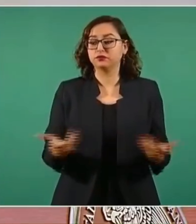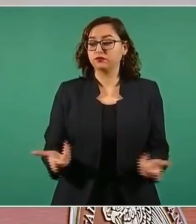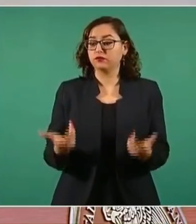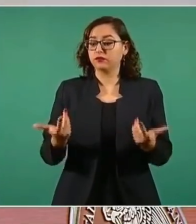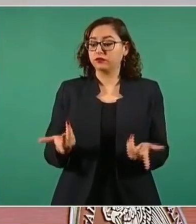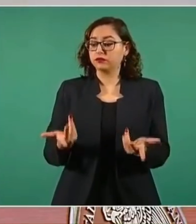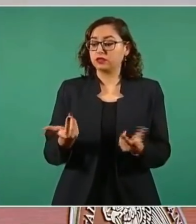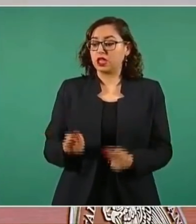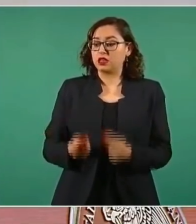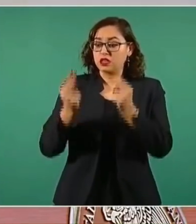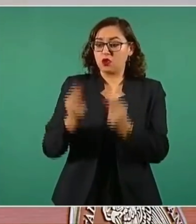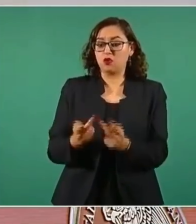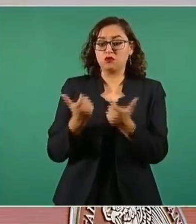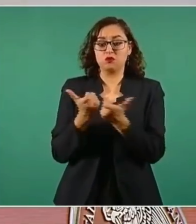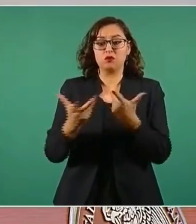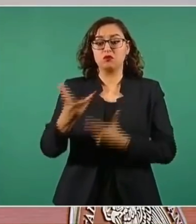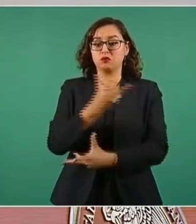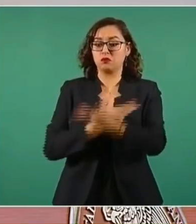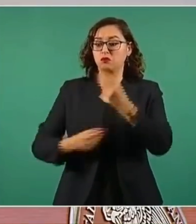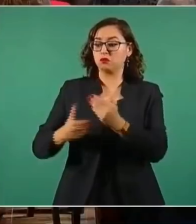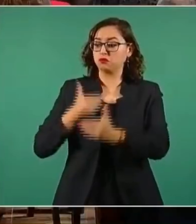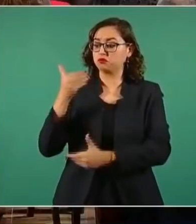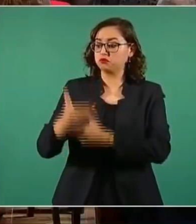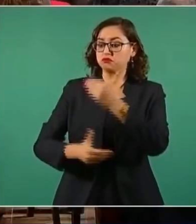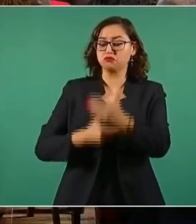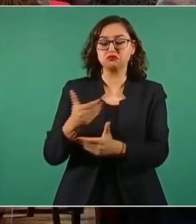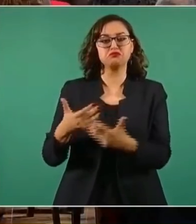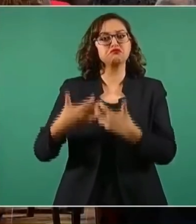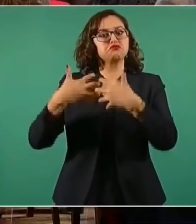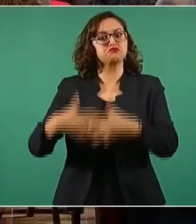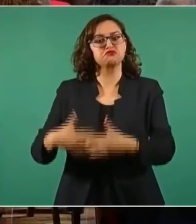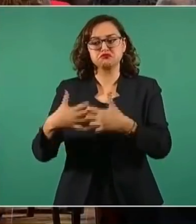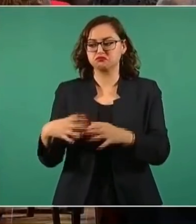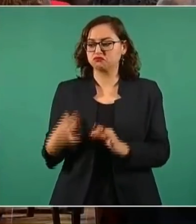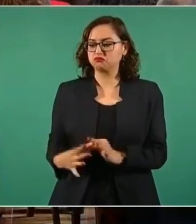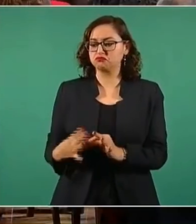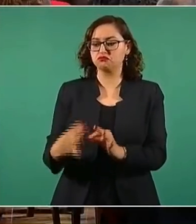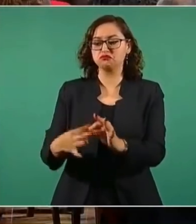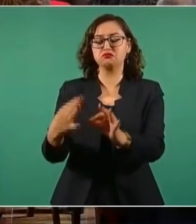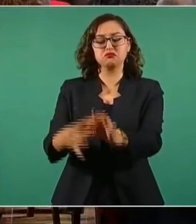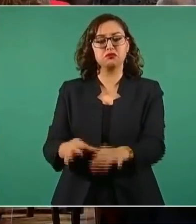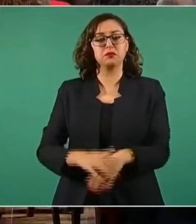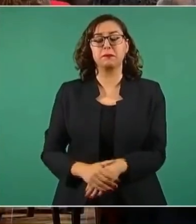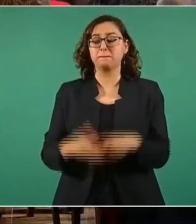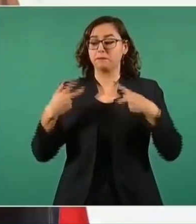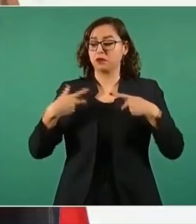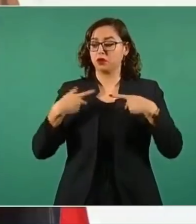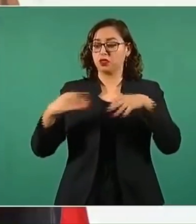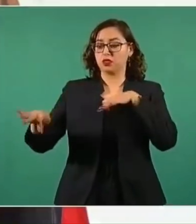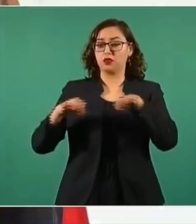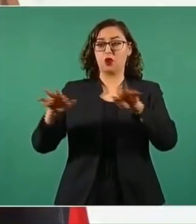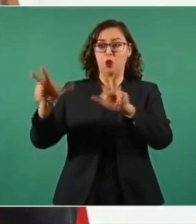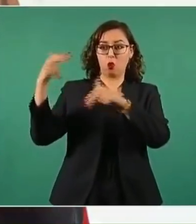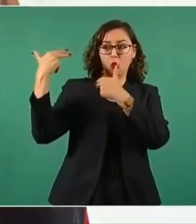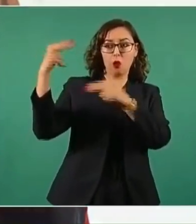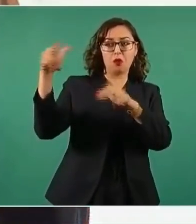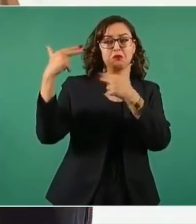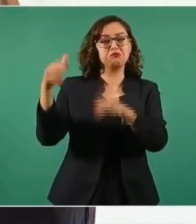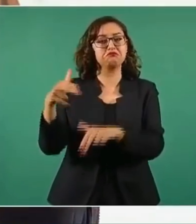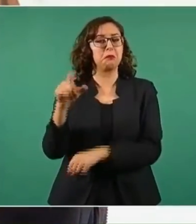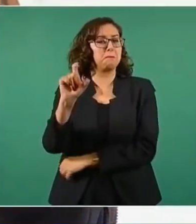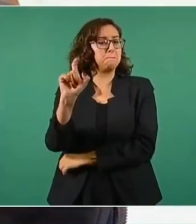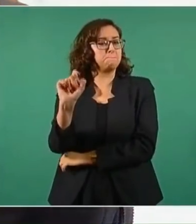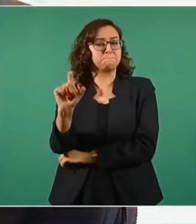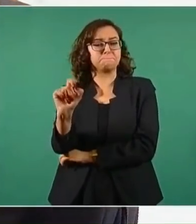huelgas de trabajadores. Las manifestaciones de protesta se han reducido al mínimo. Los créditos del